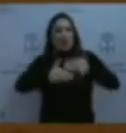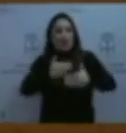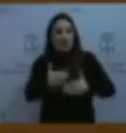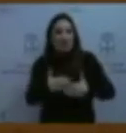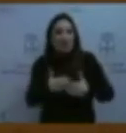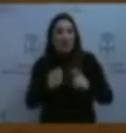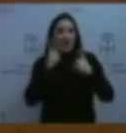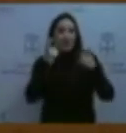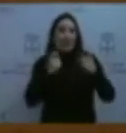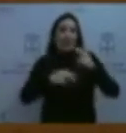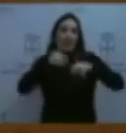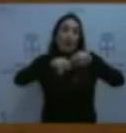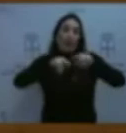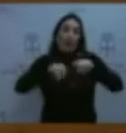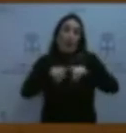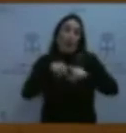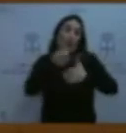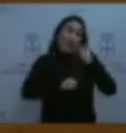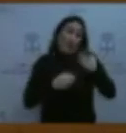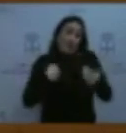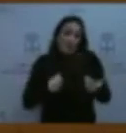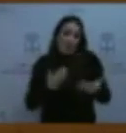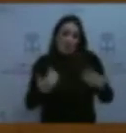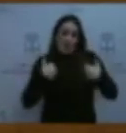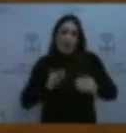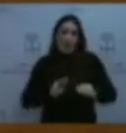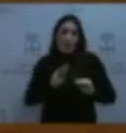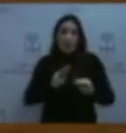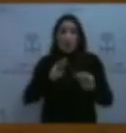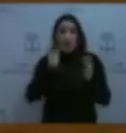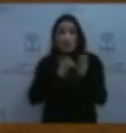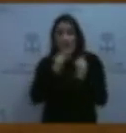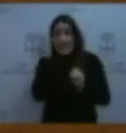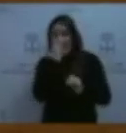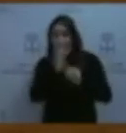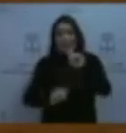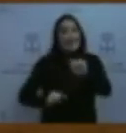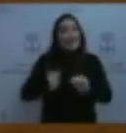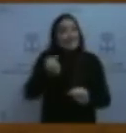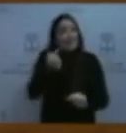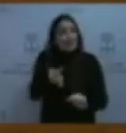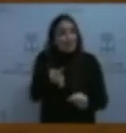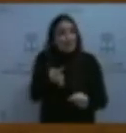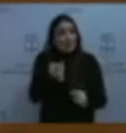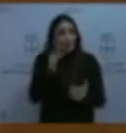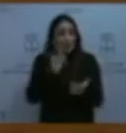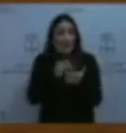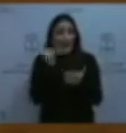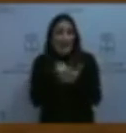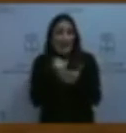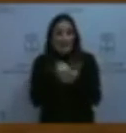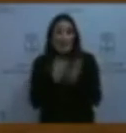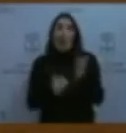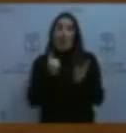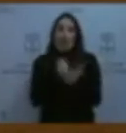regularización urbanística tal y como le compete y, cuando pasa el carnaval, lo que ocurre es que, cuando llegan a clase alumnado y familias,